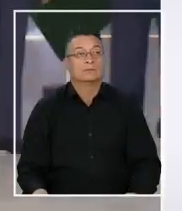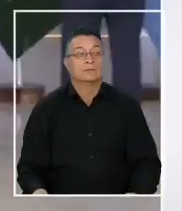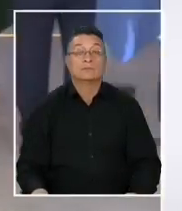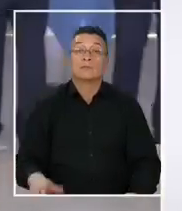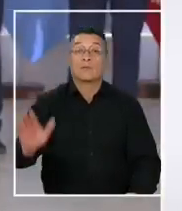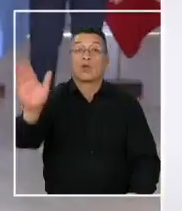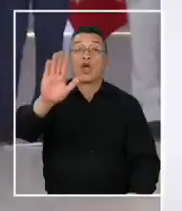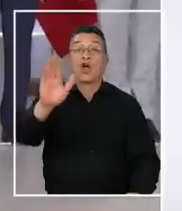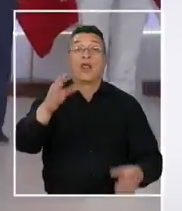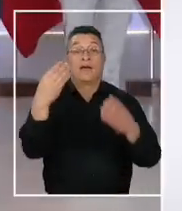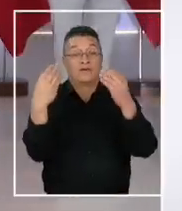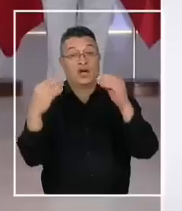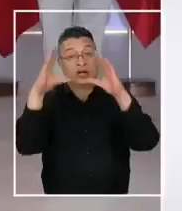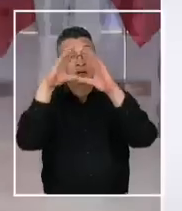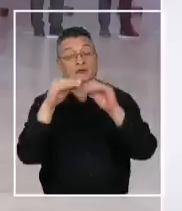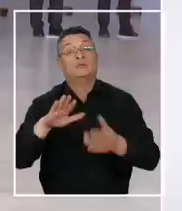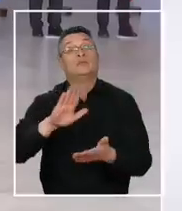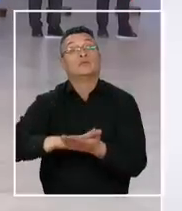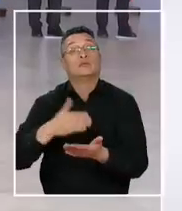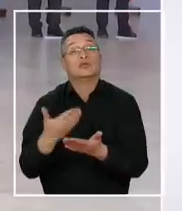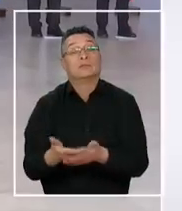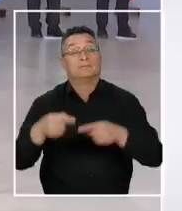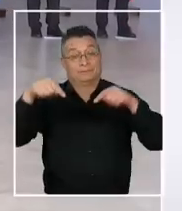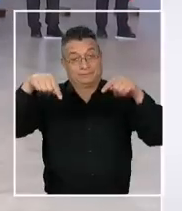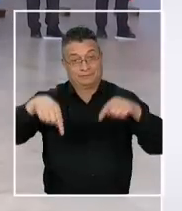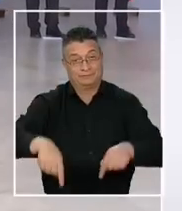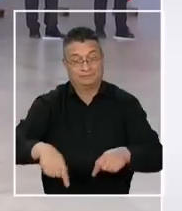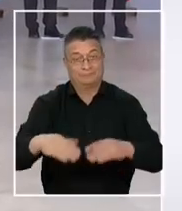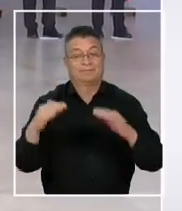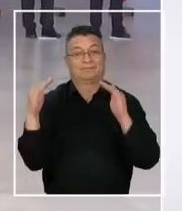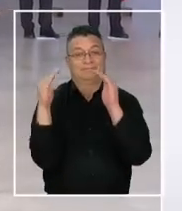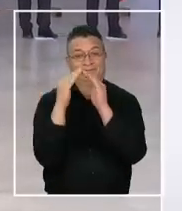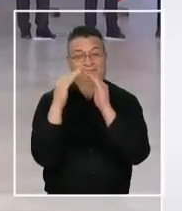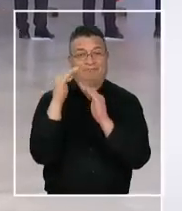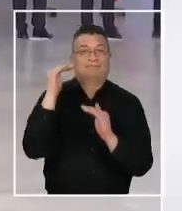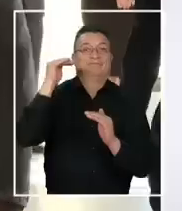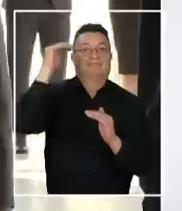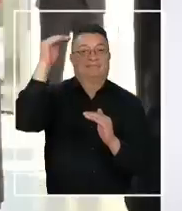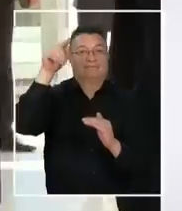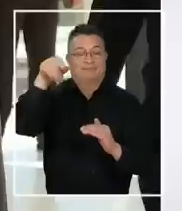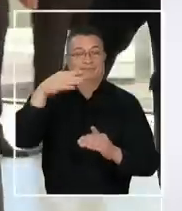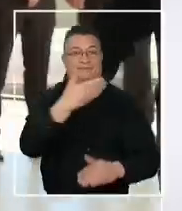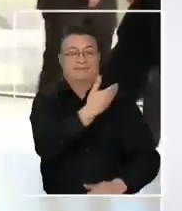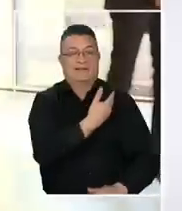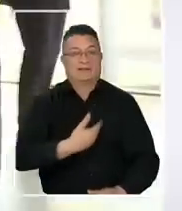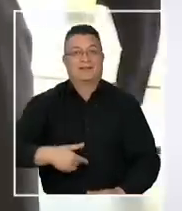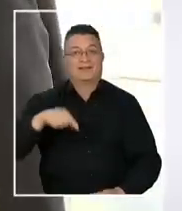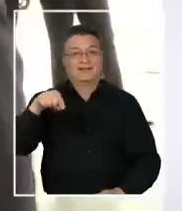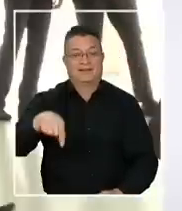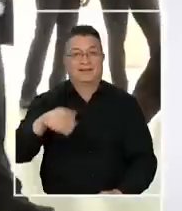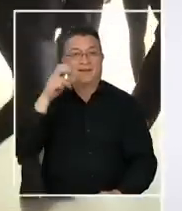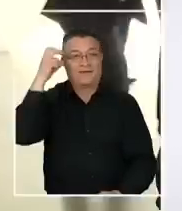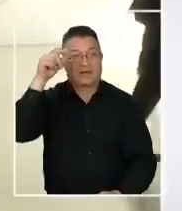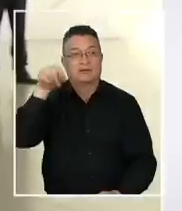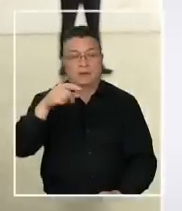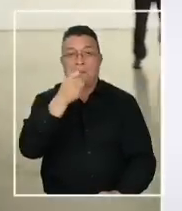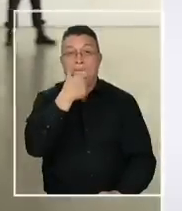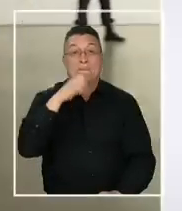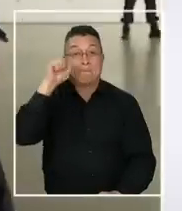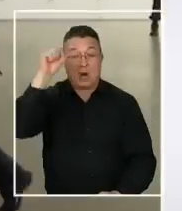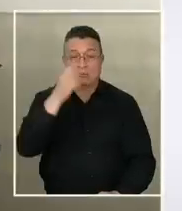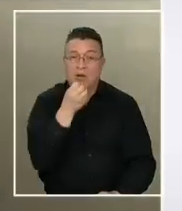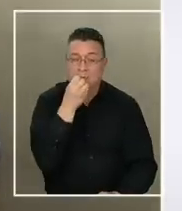Hola, muy buenas noches, ¿cómo están? Estamos en el Palacio Itamaraty, donde el presidente de la República, Gabriel Boric, dijo estar en